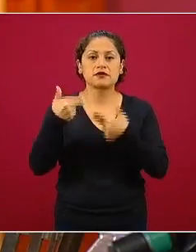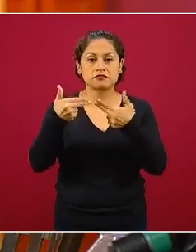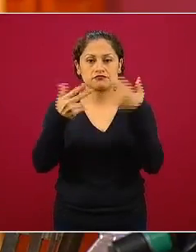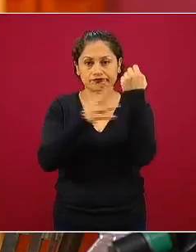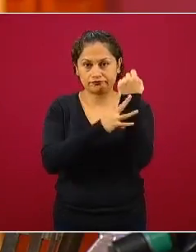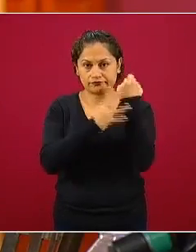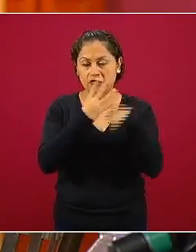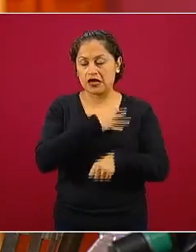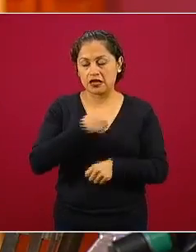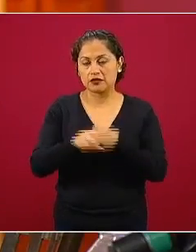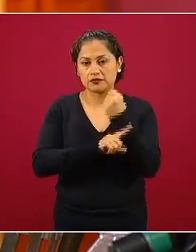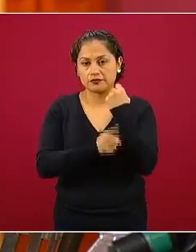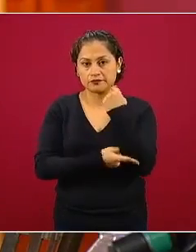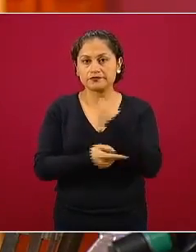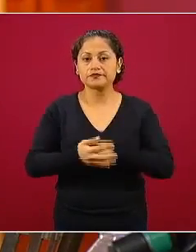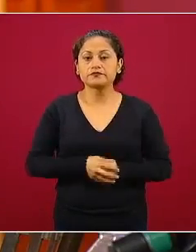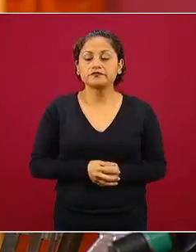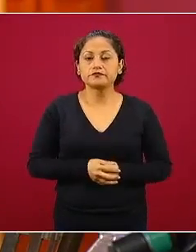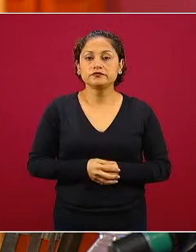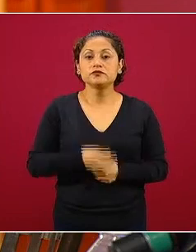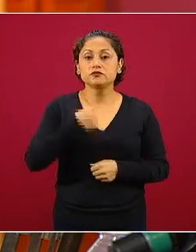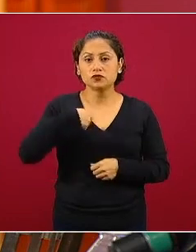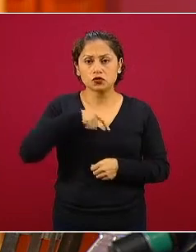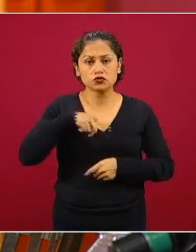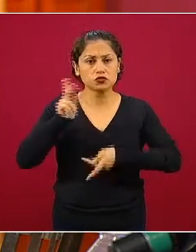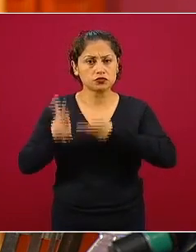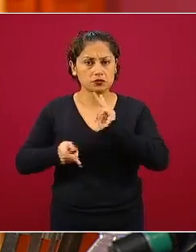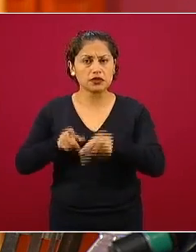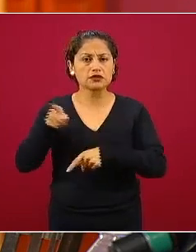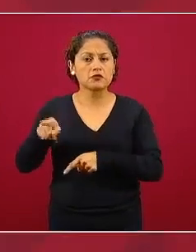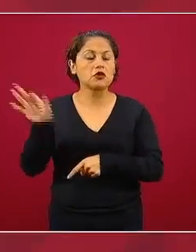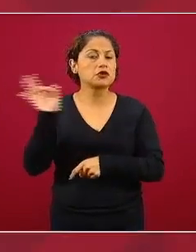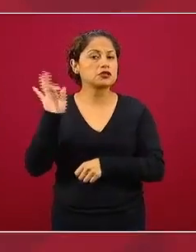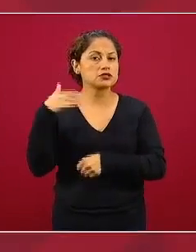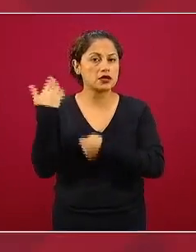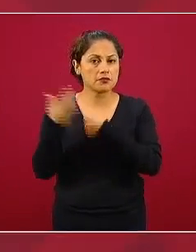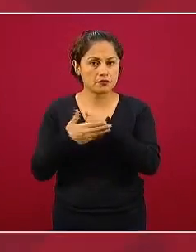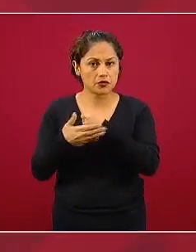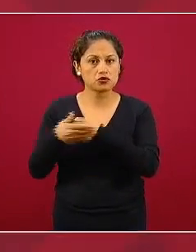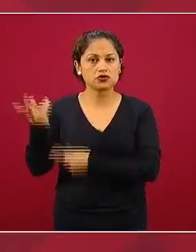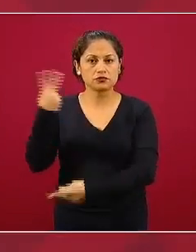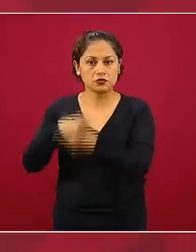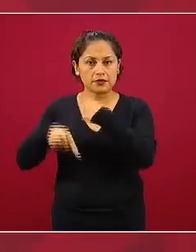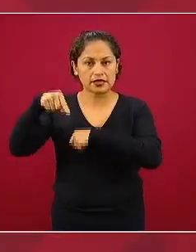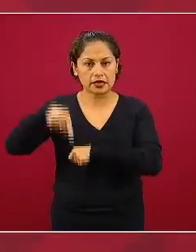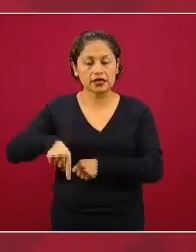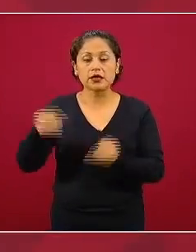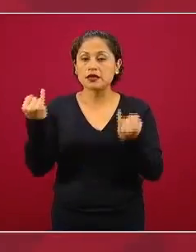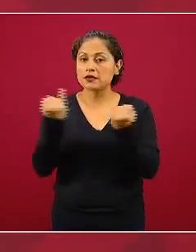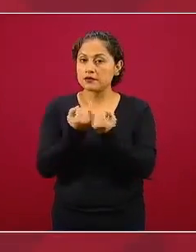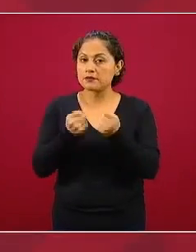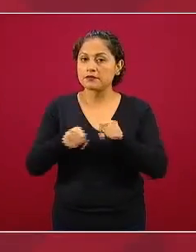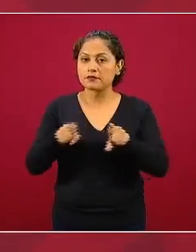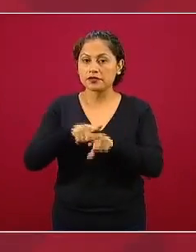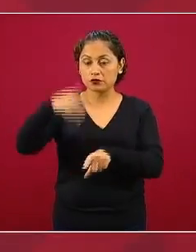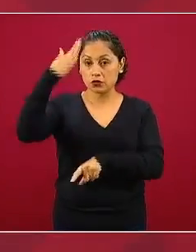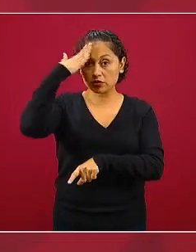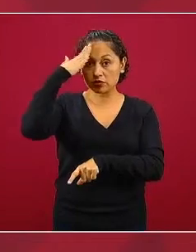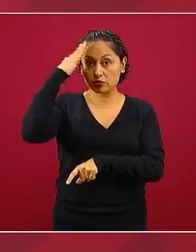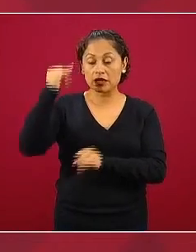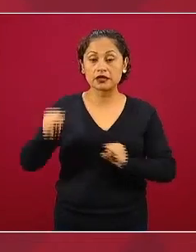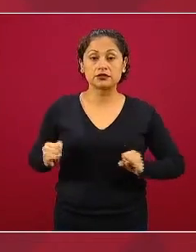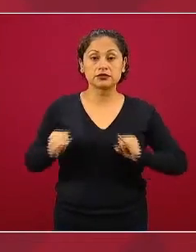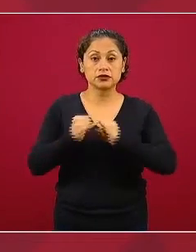en los siguientes pocos días vendrá ella junto con la titular de inmujeres y otras compañeras